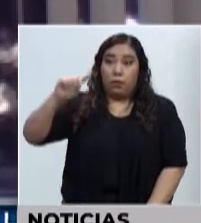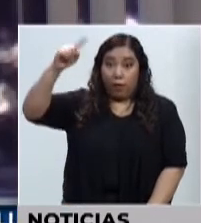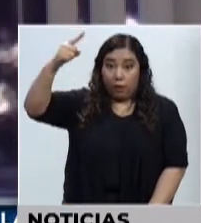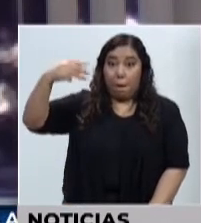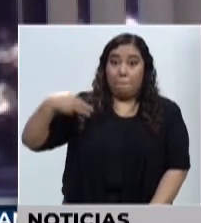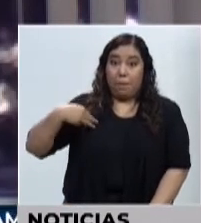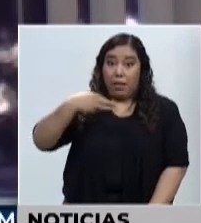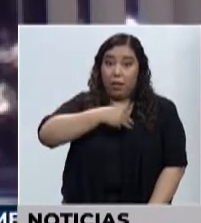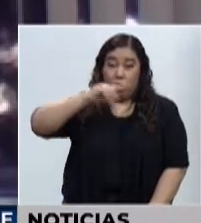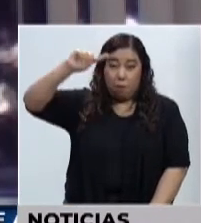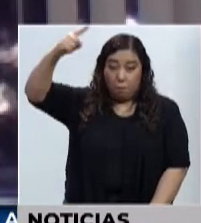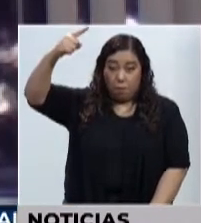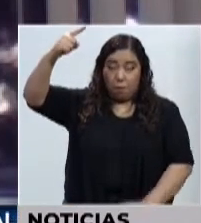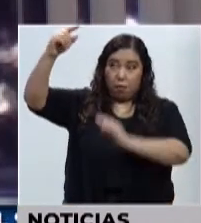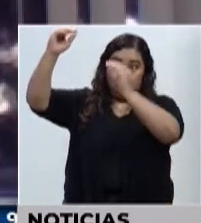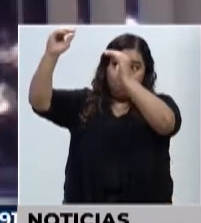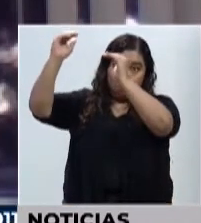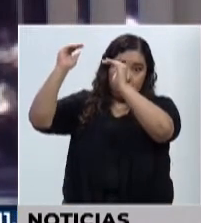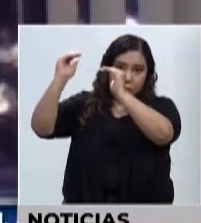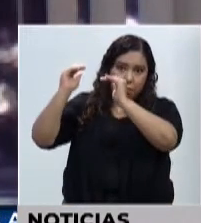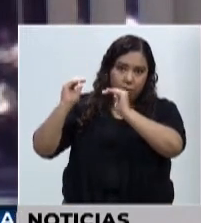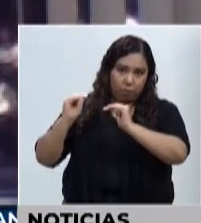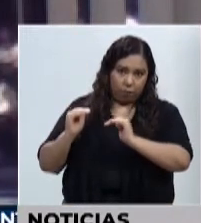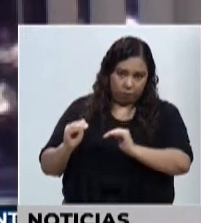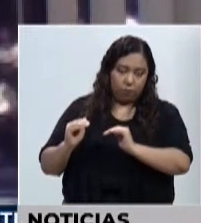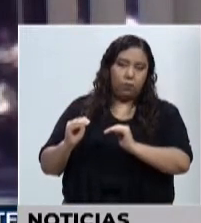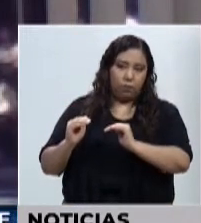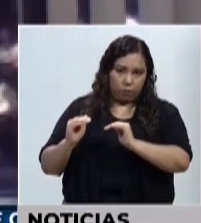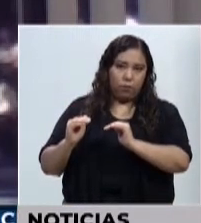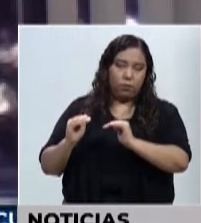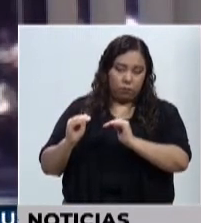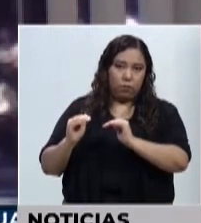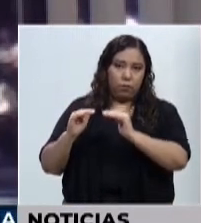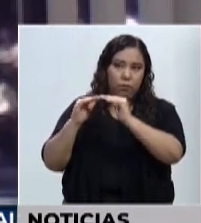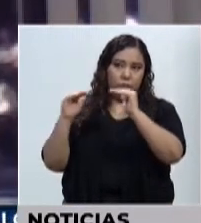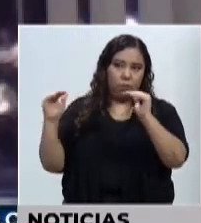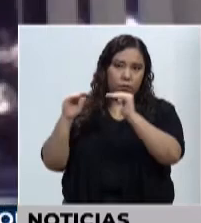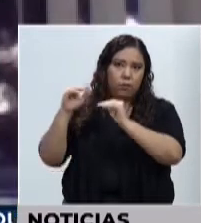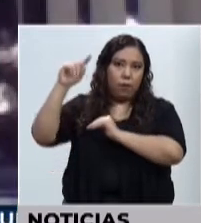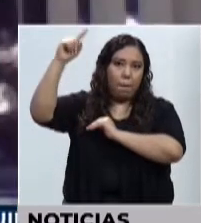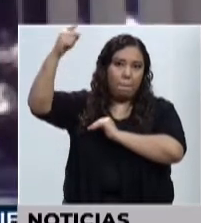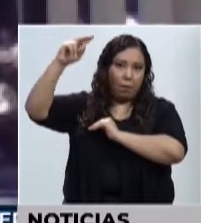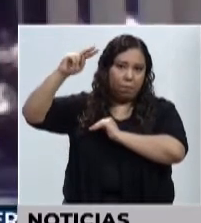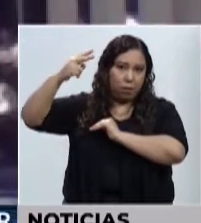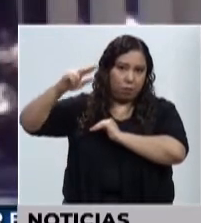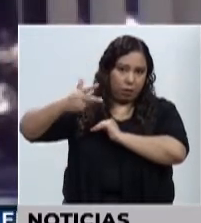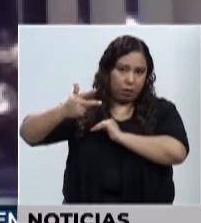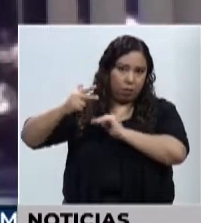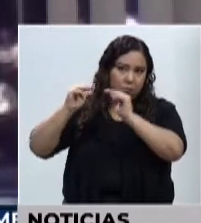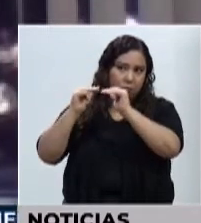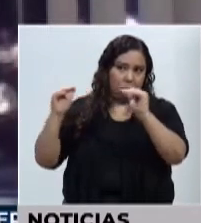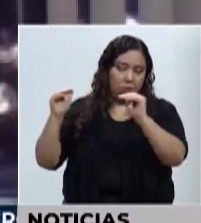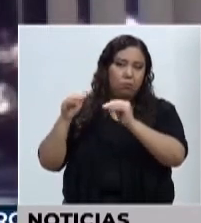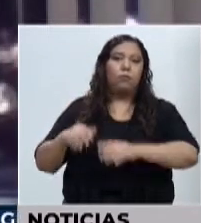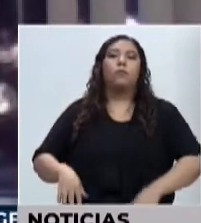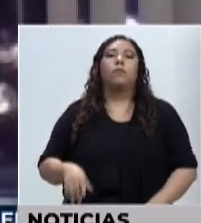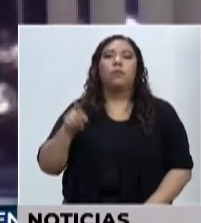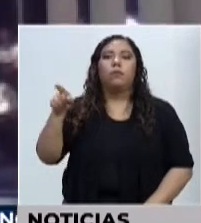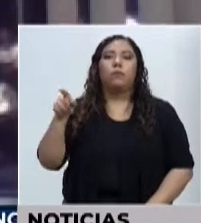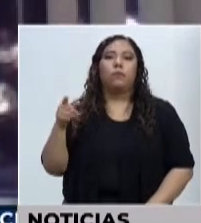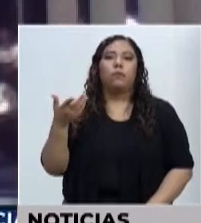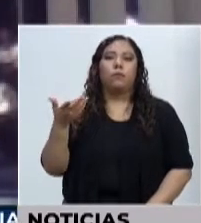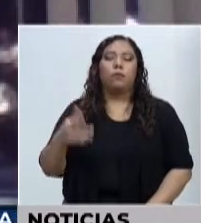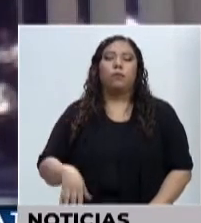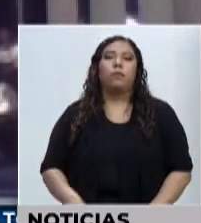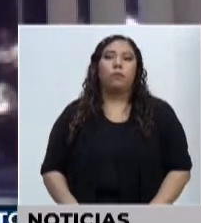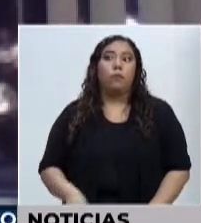ministros hasta los mandos intermedios que ya son a nivel técnico. Y esto también tiene